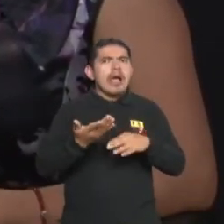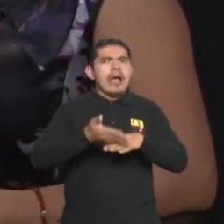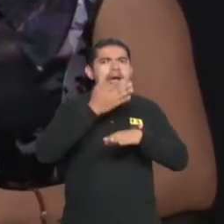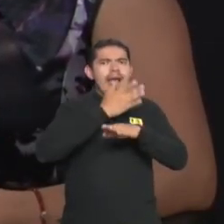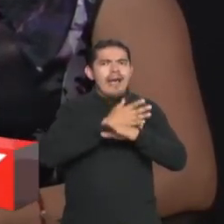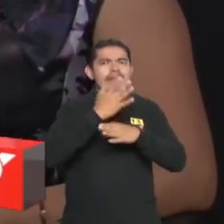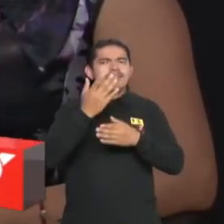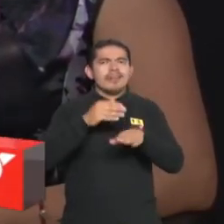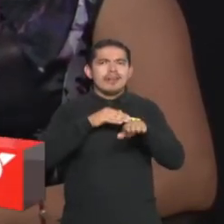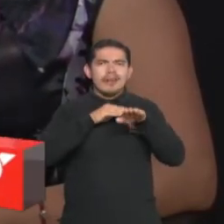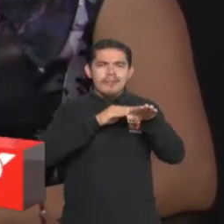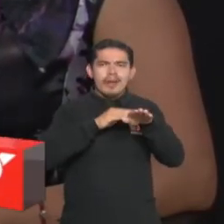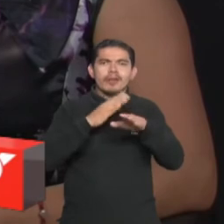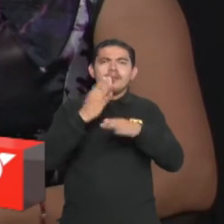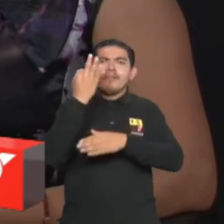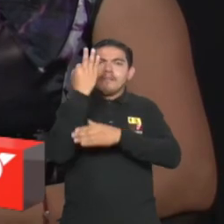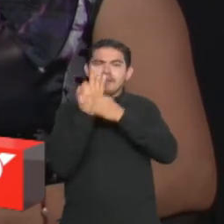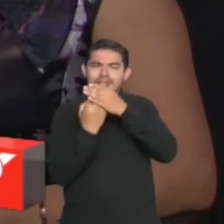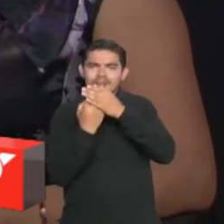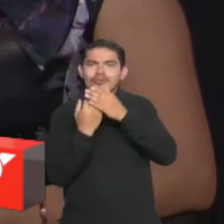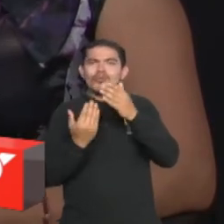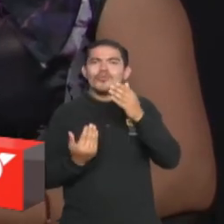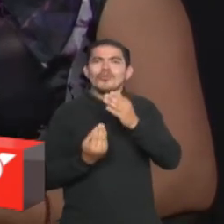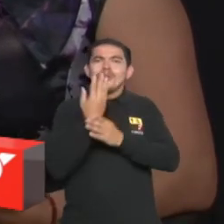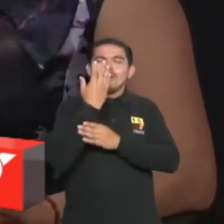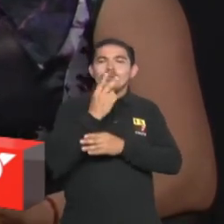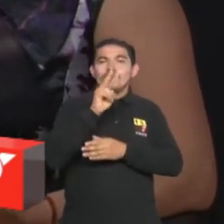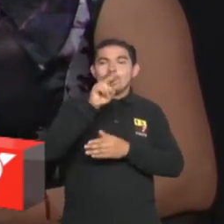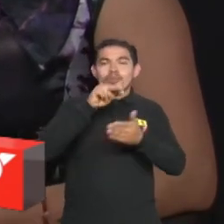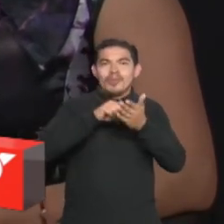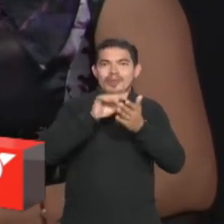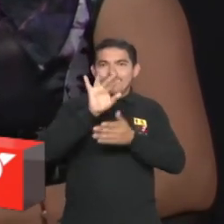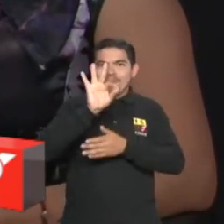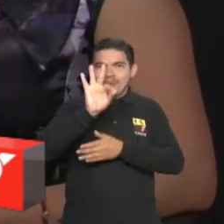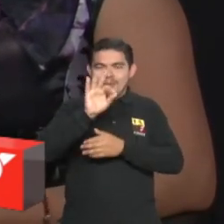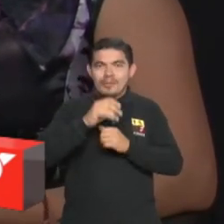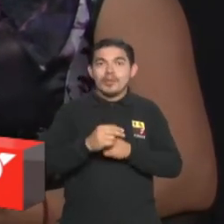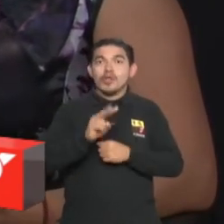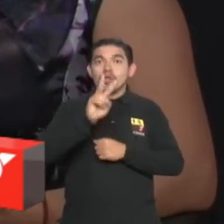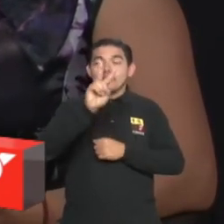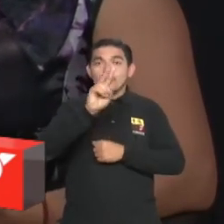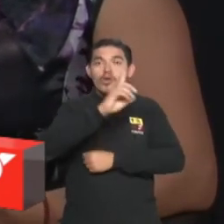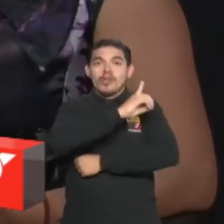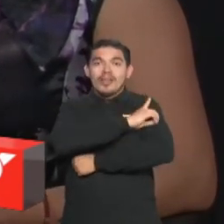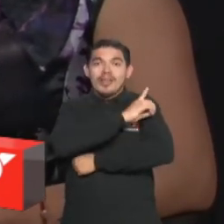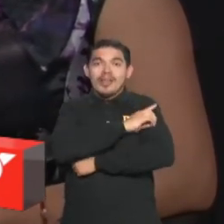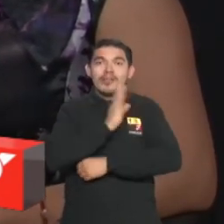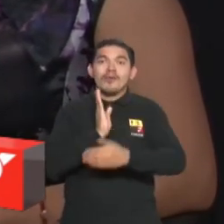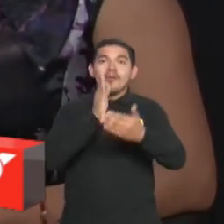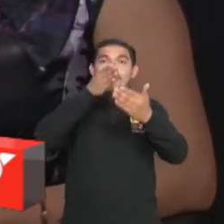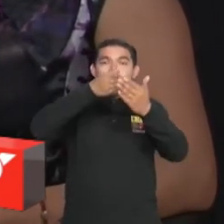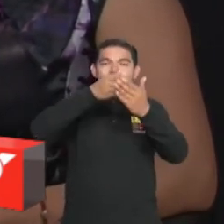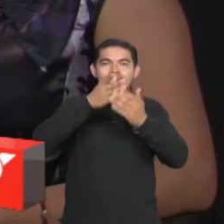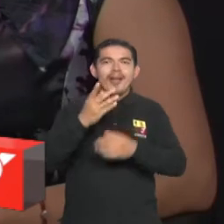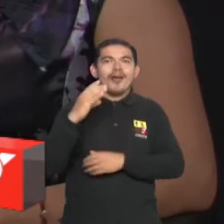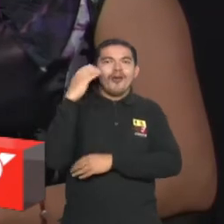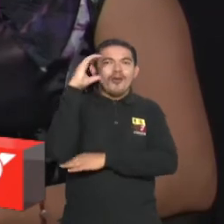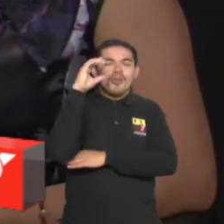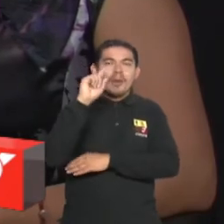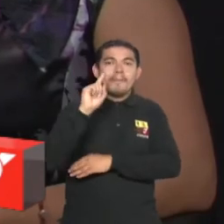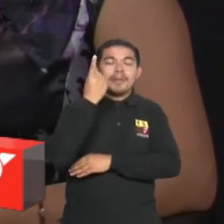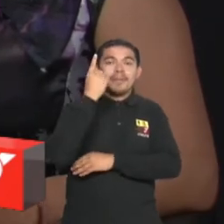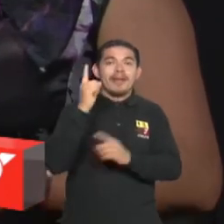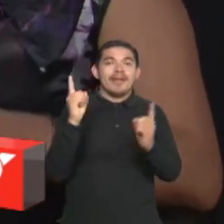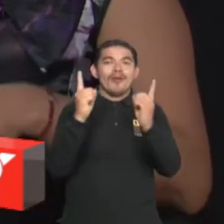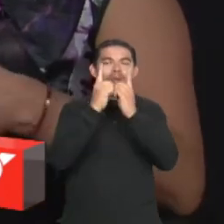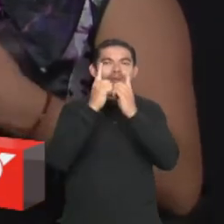con la Federación Nacional de Personas Sordas en el año 2009. Tuvimos la oportunidad, dos delegados, de viajar a Colombia al primer encuentro latinoamericano